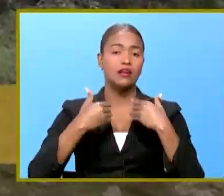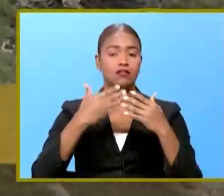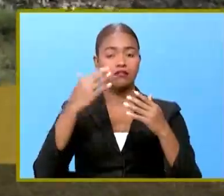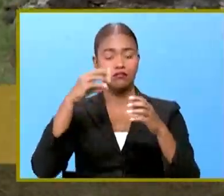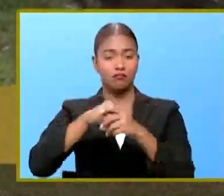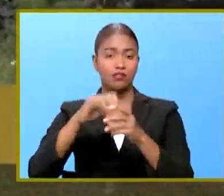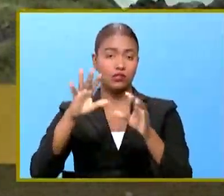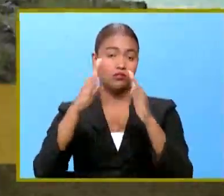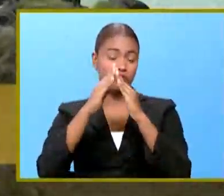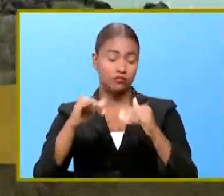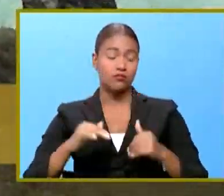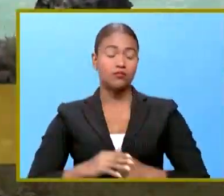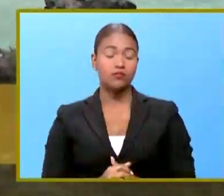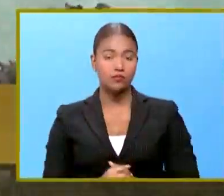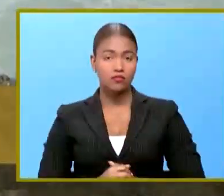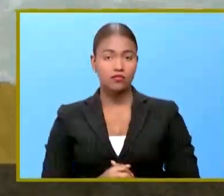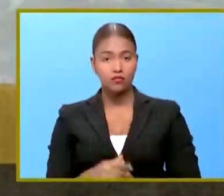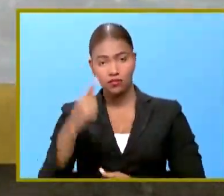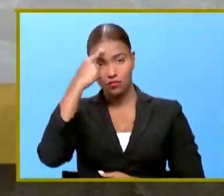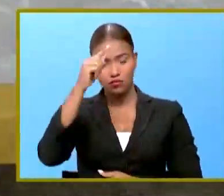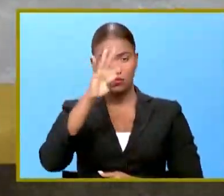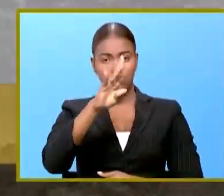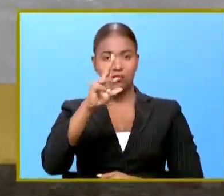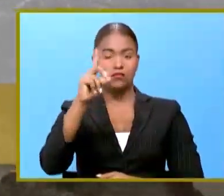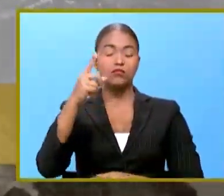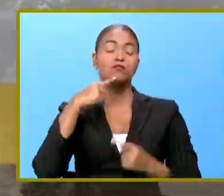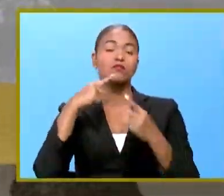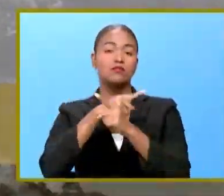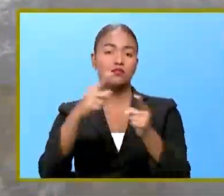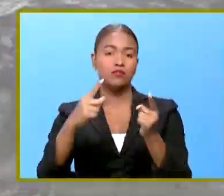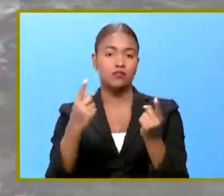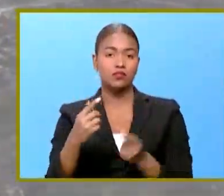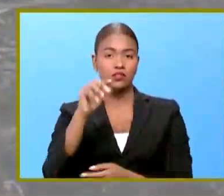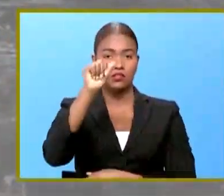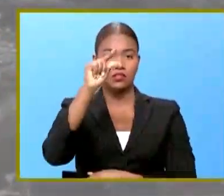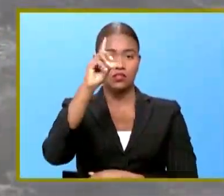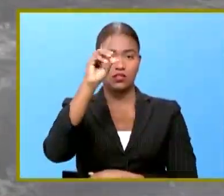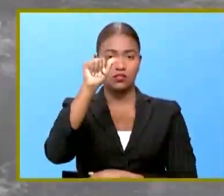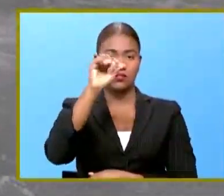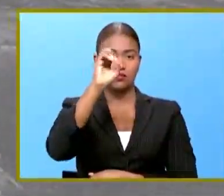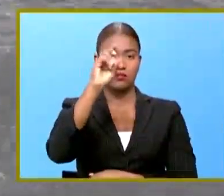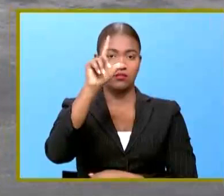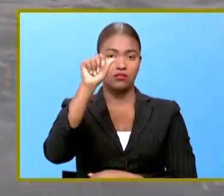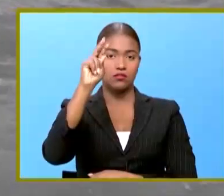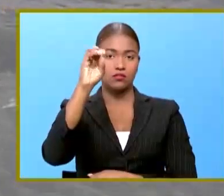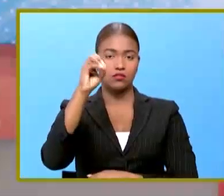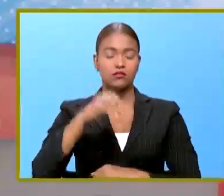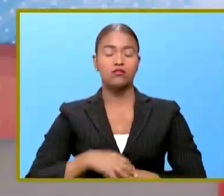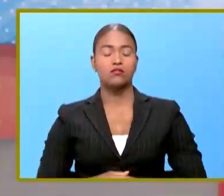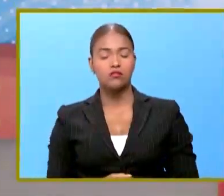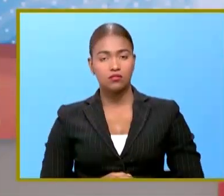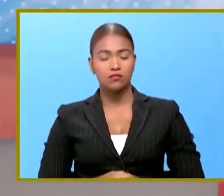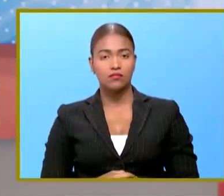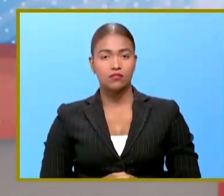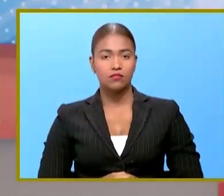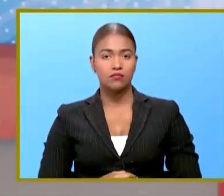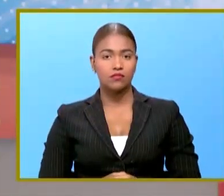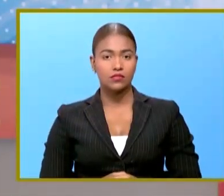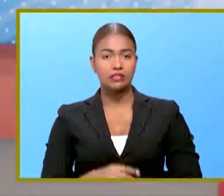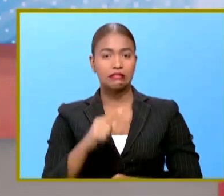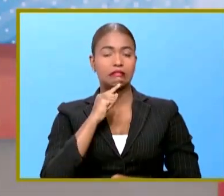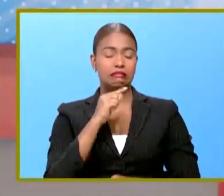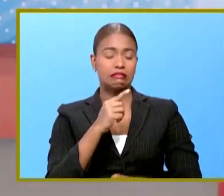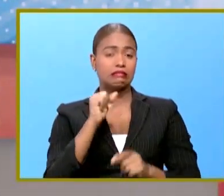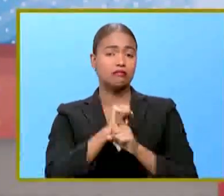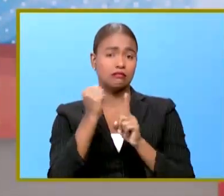suscitan en el hogar para 4RD Noticias Agueda Solano un caso